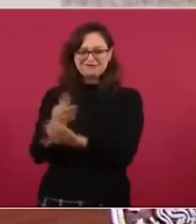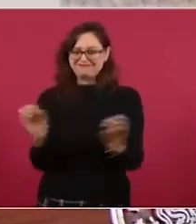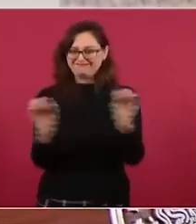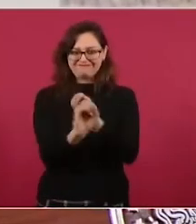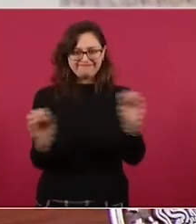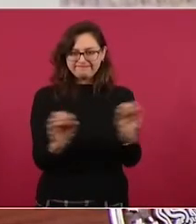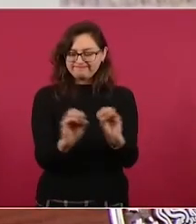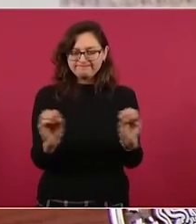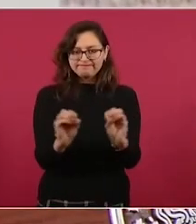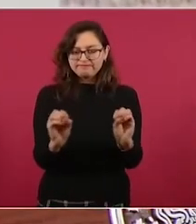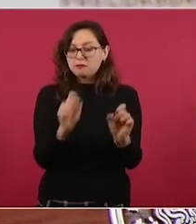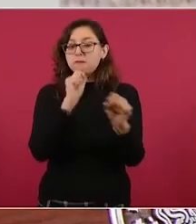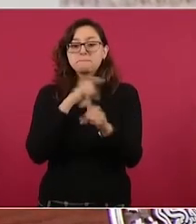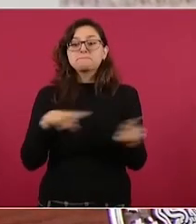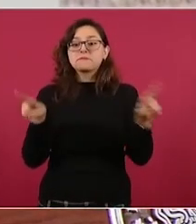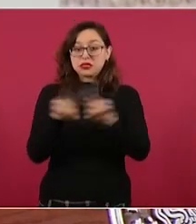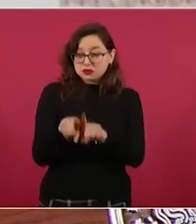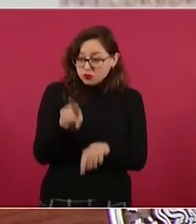impunidad